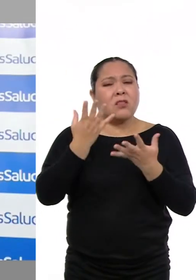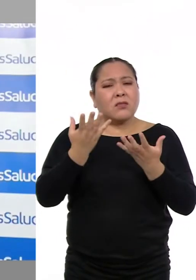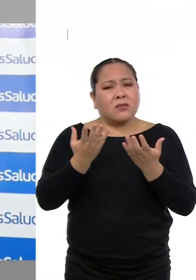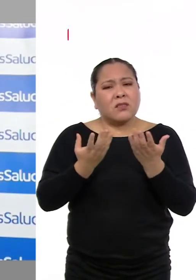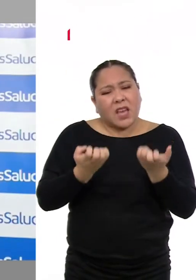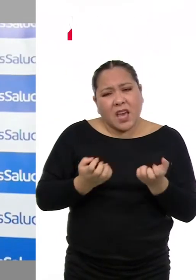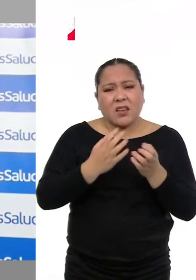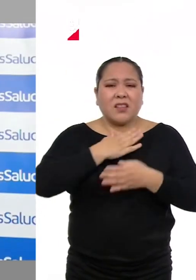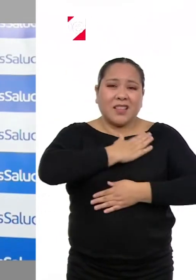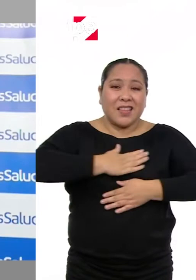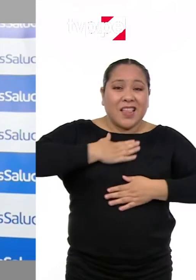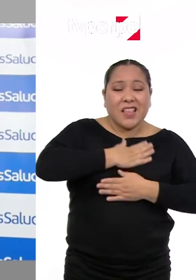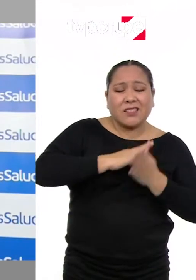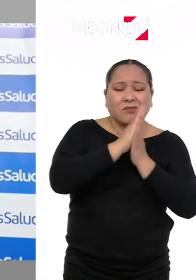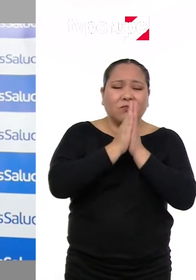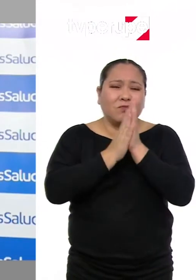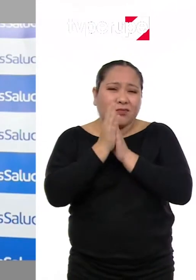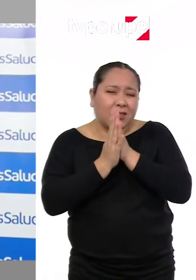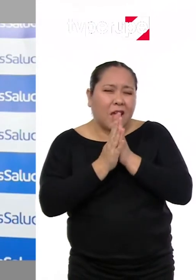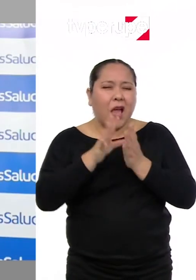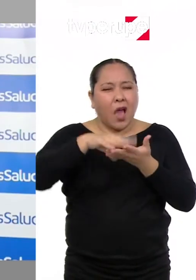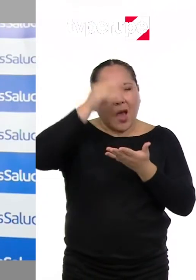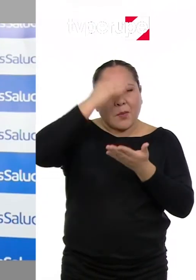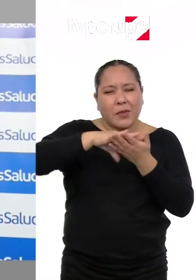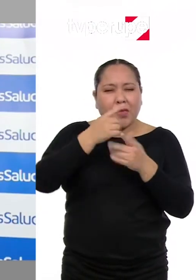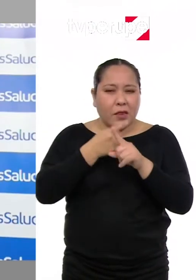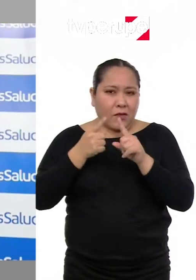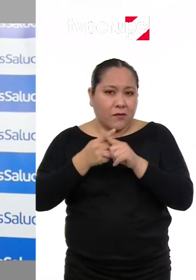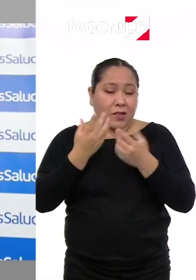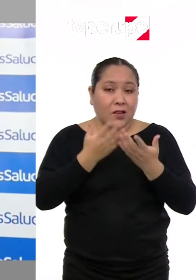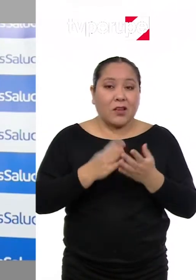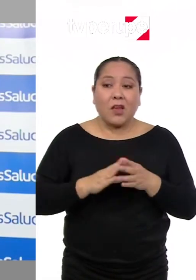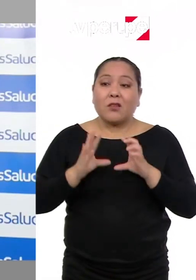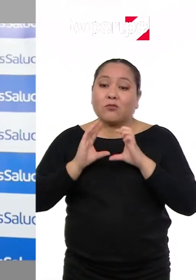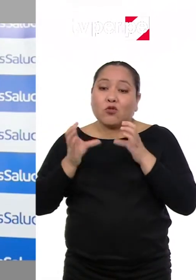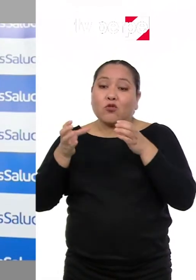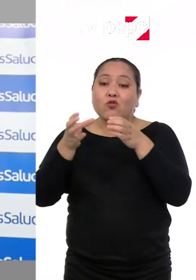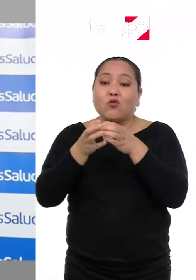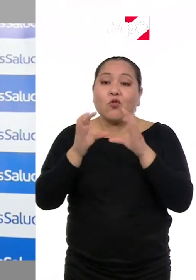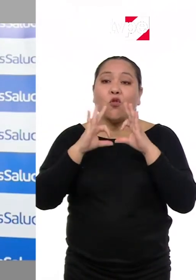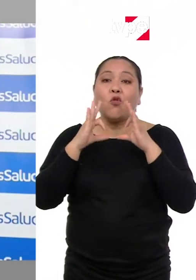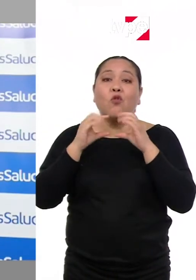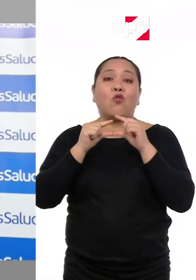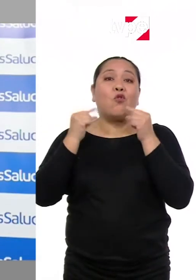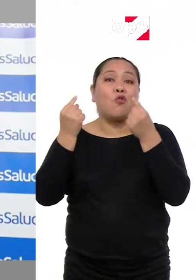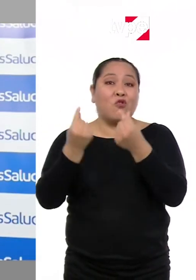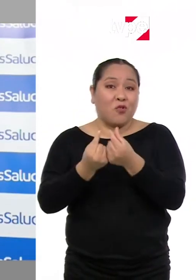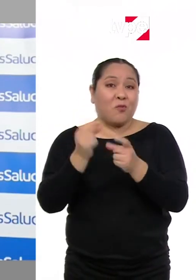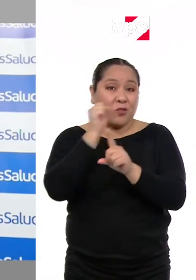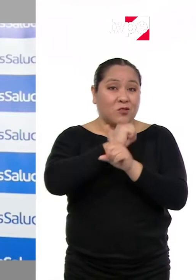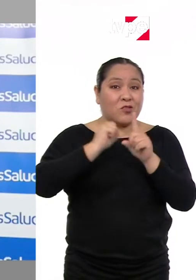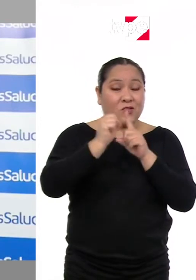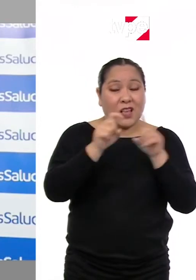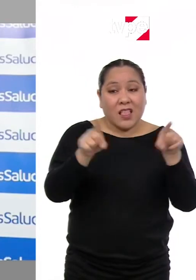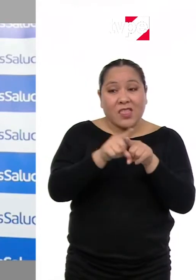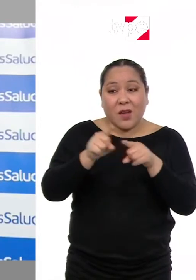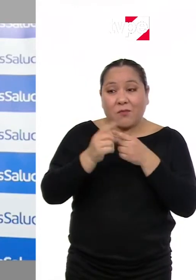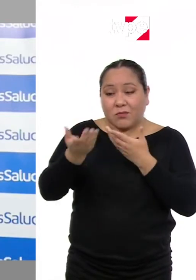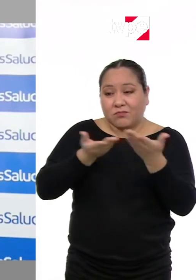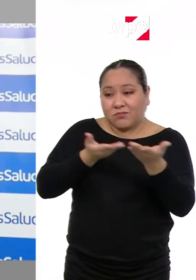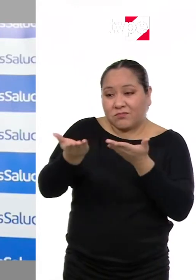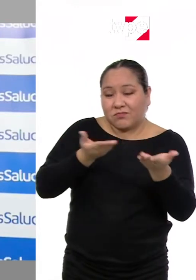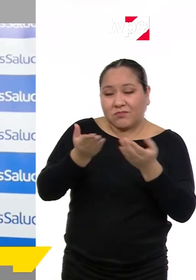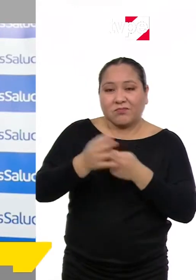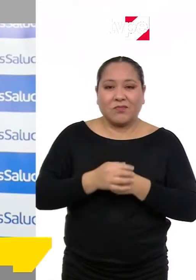entretenerse, pasar un momento divertido, aprender alguna actividad y formar un grupo social, también brindamos